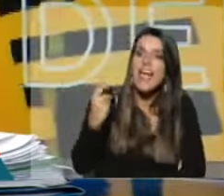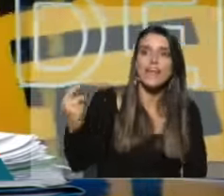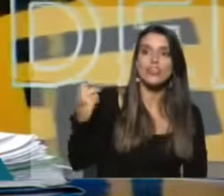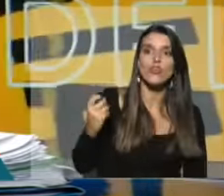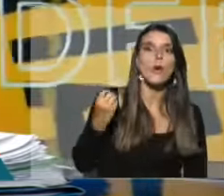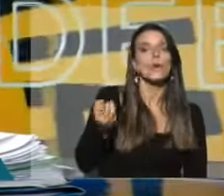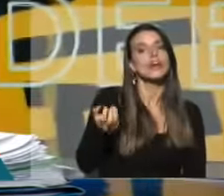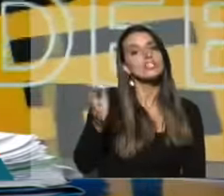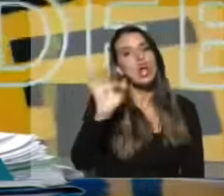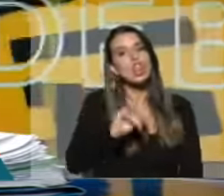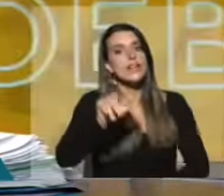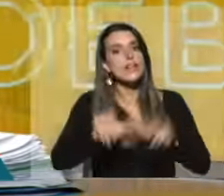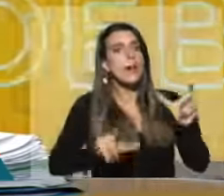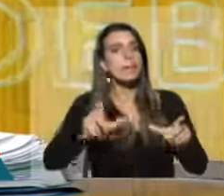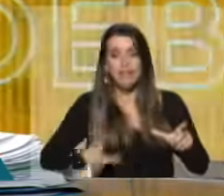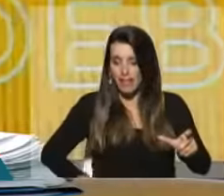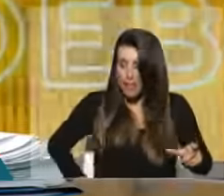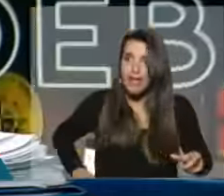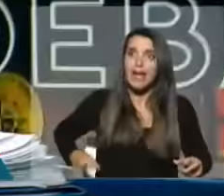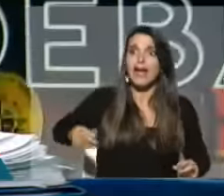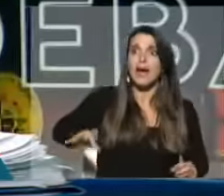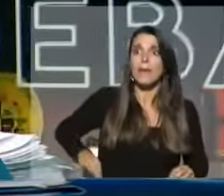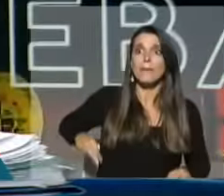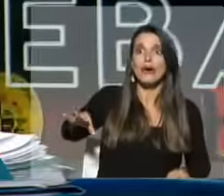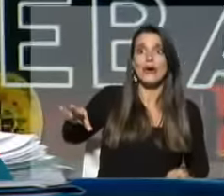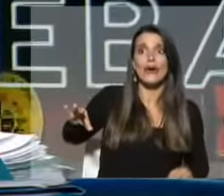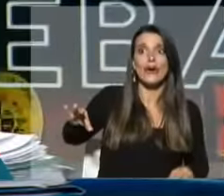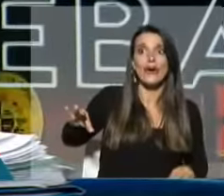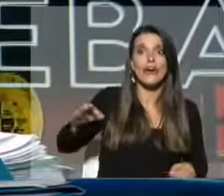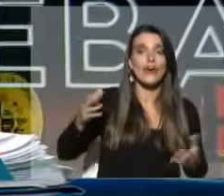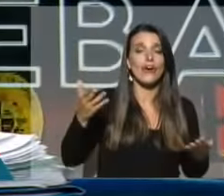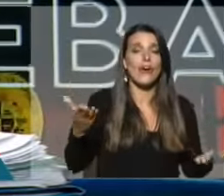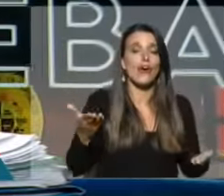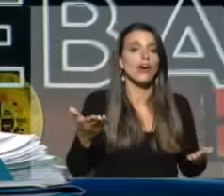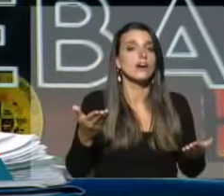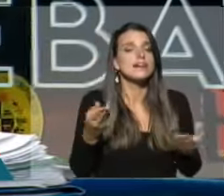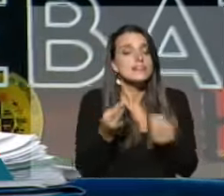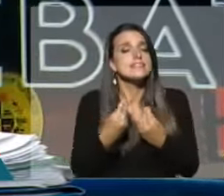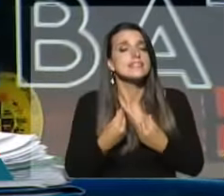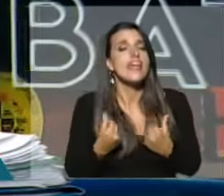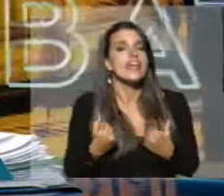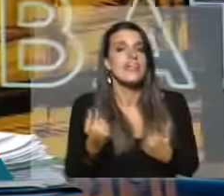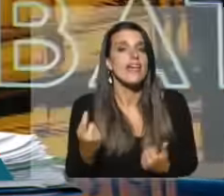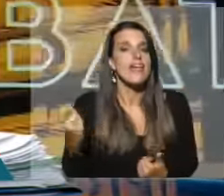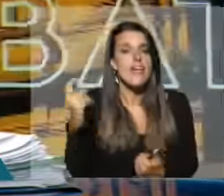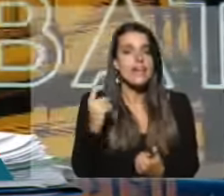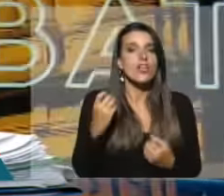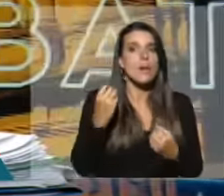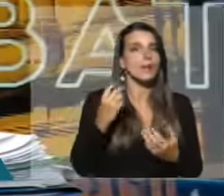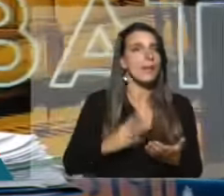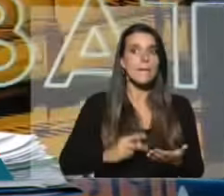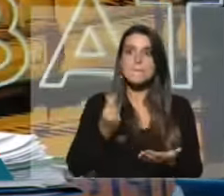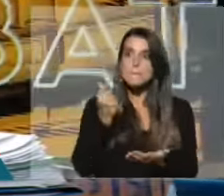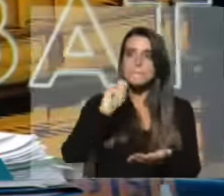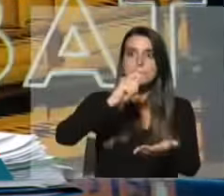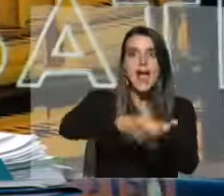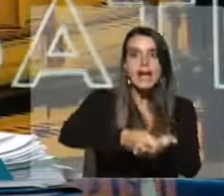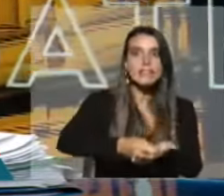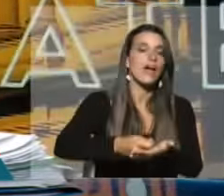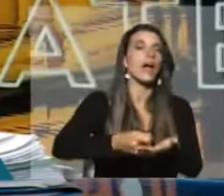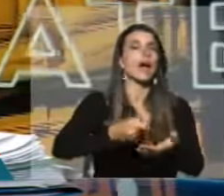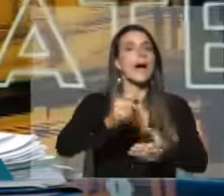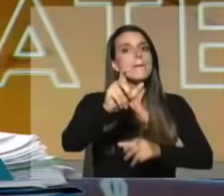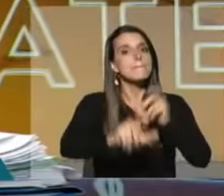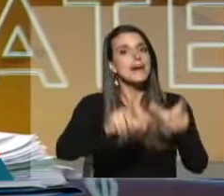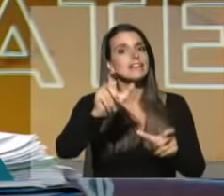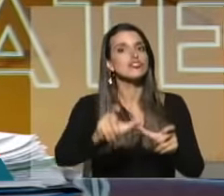el bolsillo de la gente tiene menos. Nos sentimos engañados porque ponemos plata, dinero para